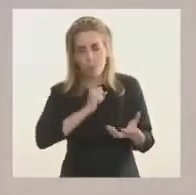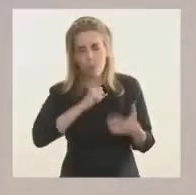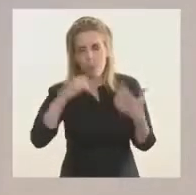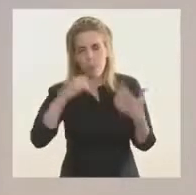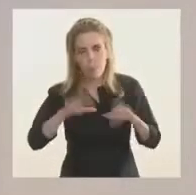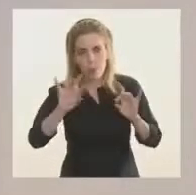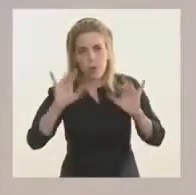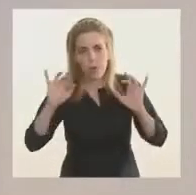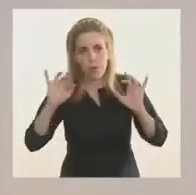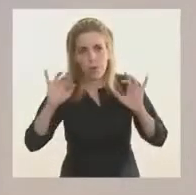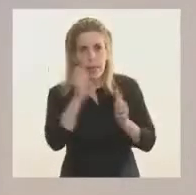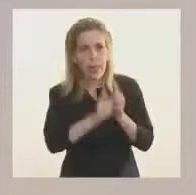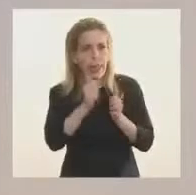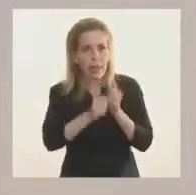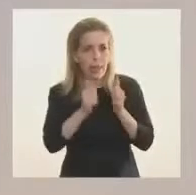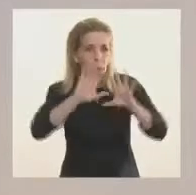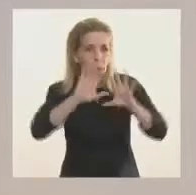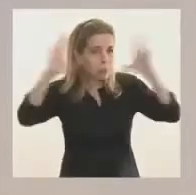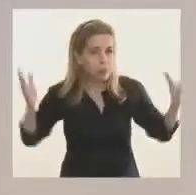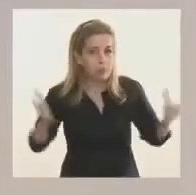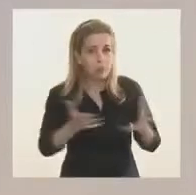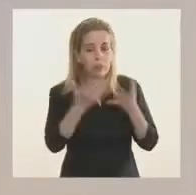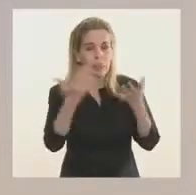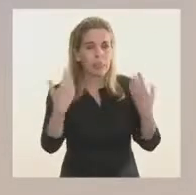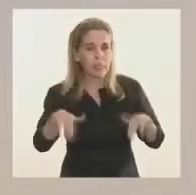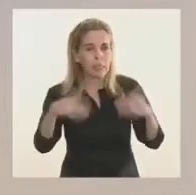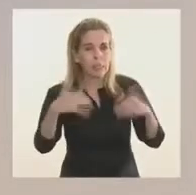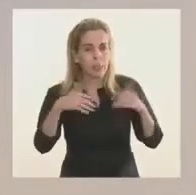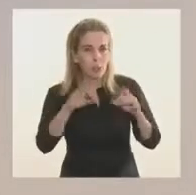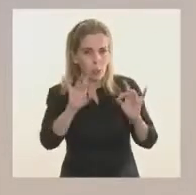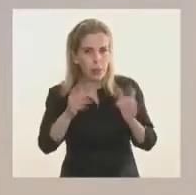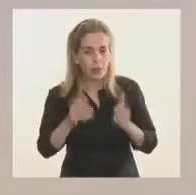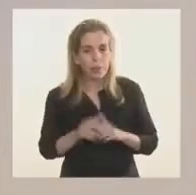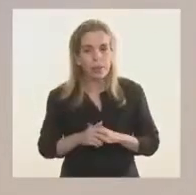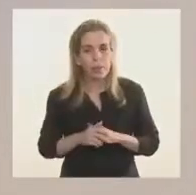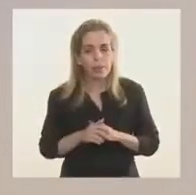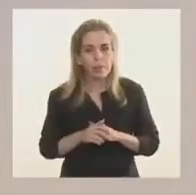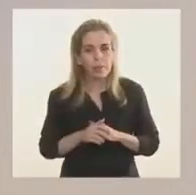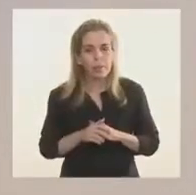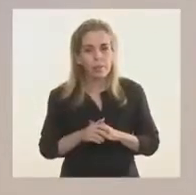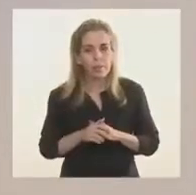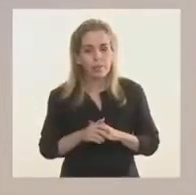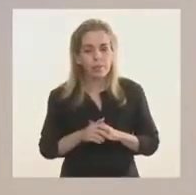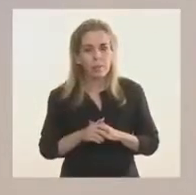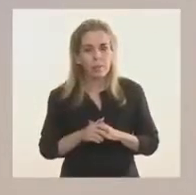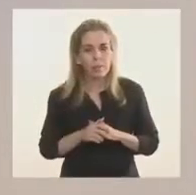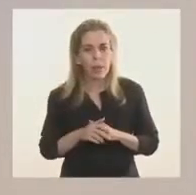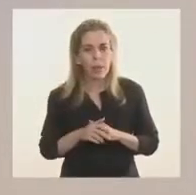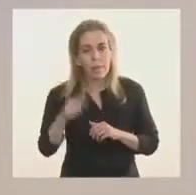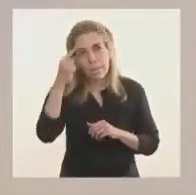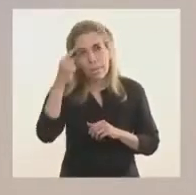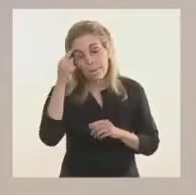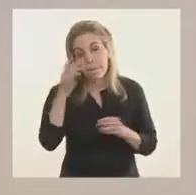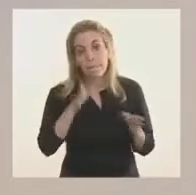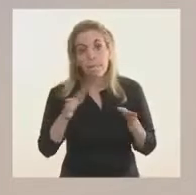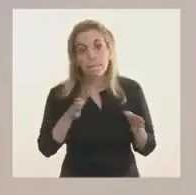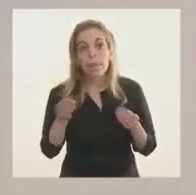grande de la historia contemporánea, la historia moderna, tener que enfrentar, por un lado,